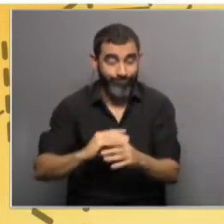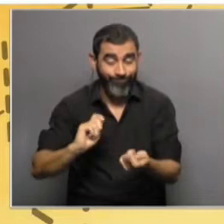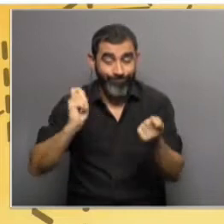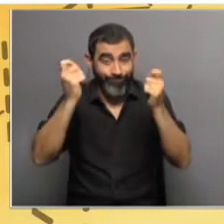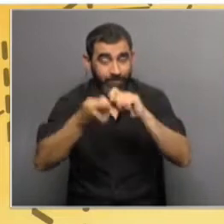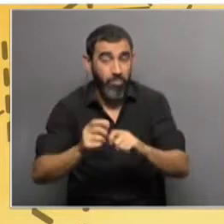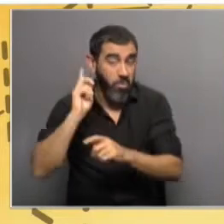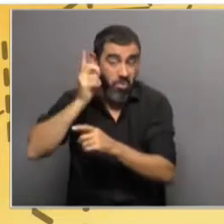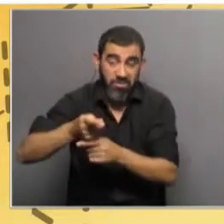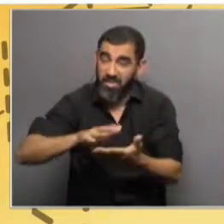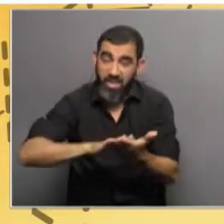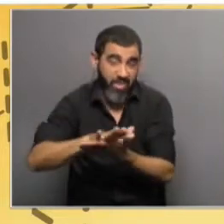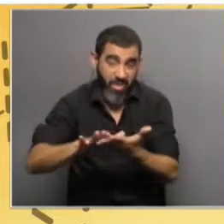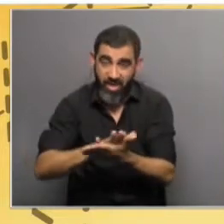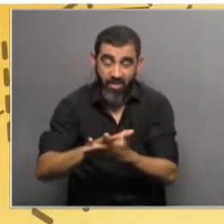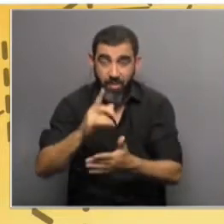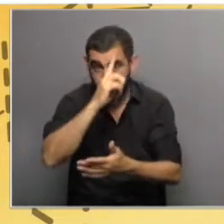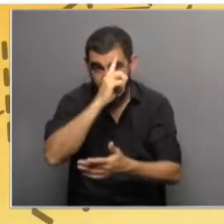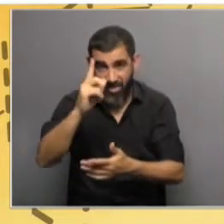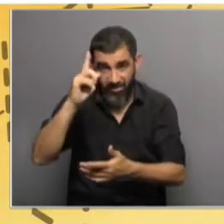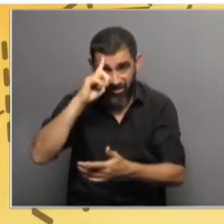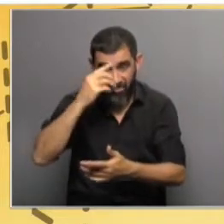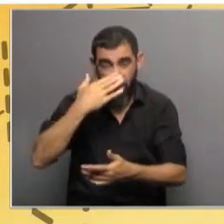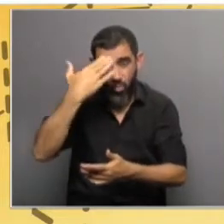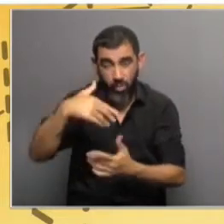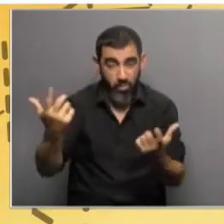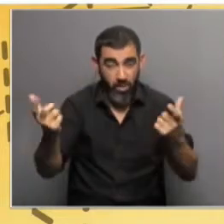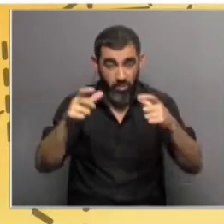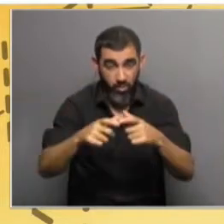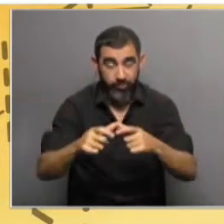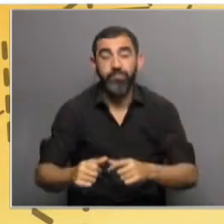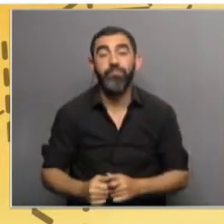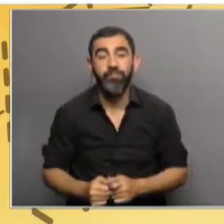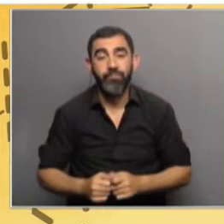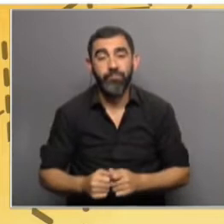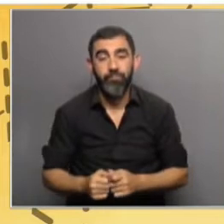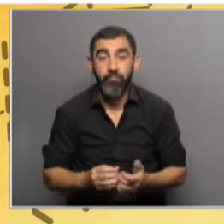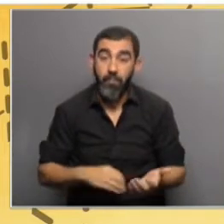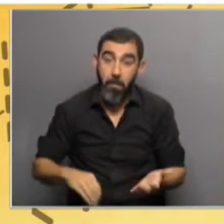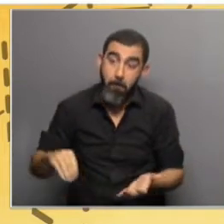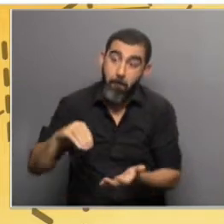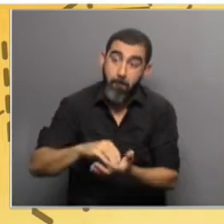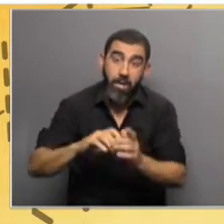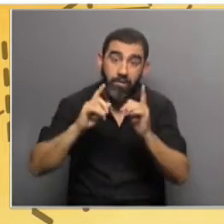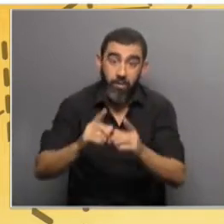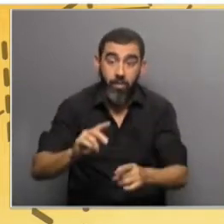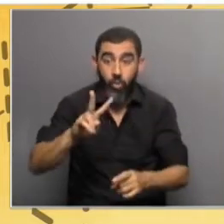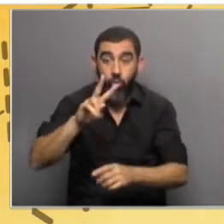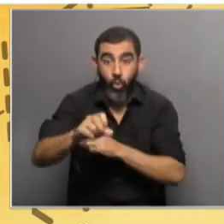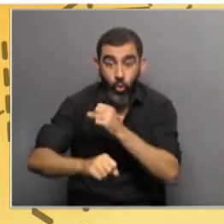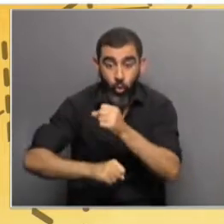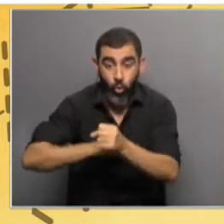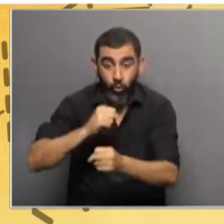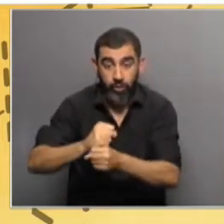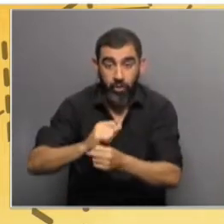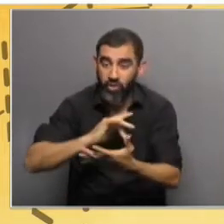resolvió prácticamente nada en Madrid, ese es el saldo final, más todo lo que implica haber transcurrido dos años más